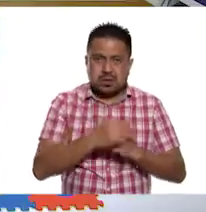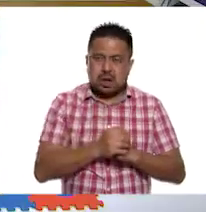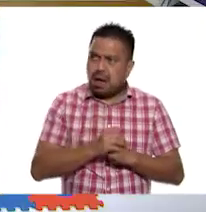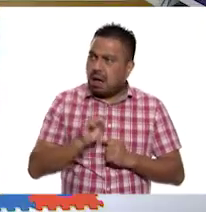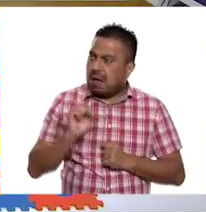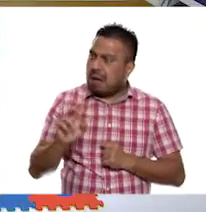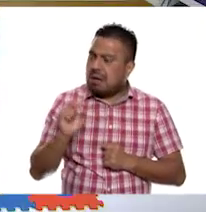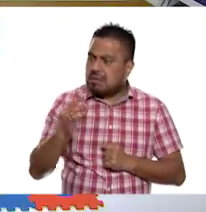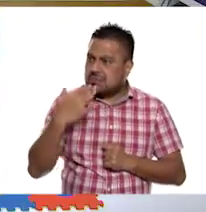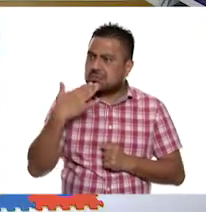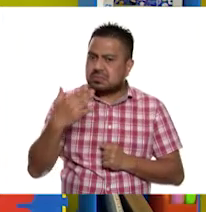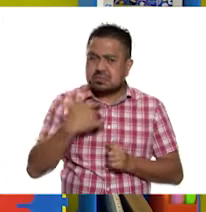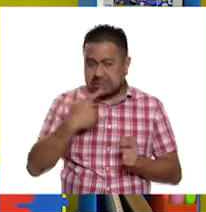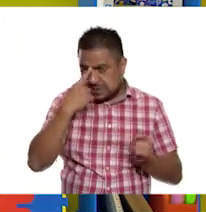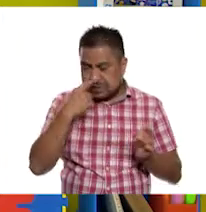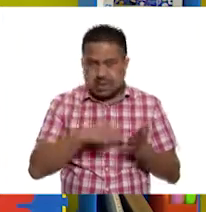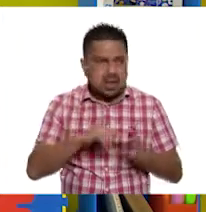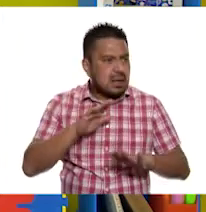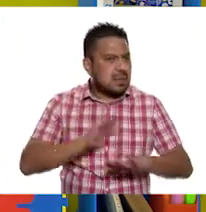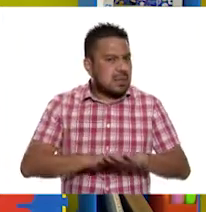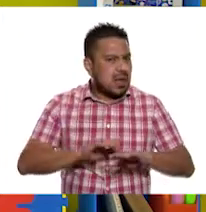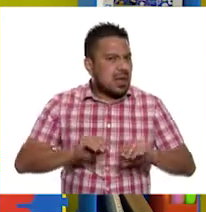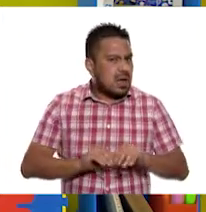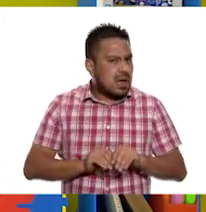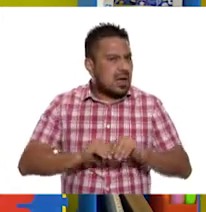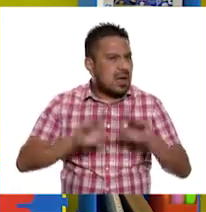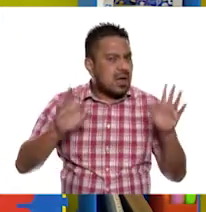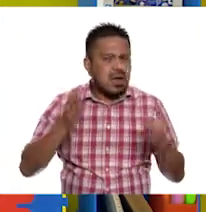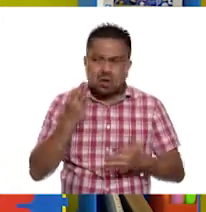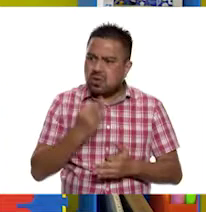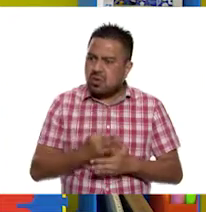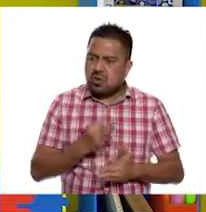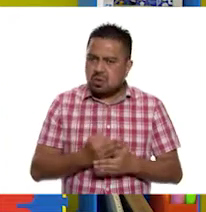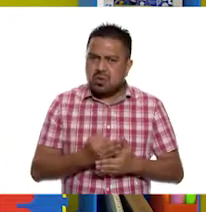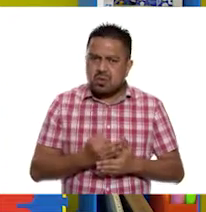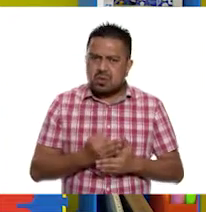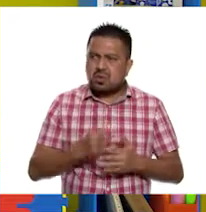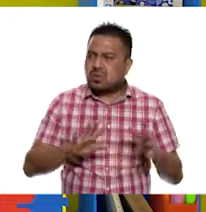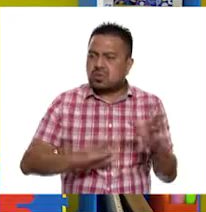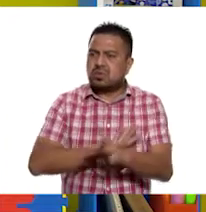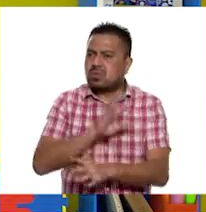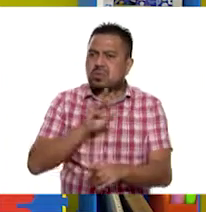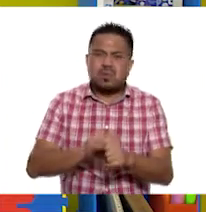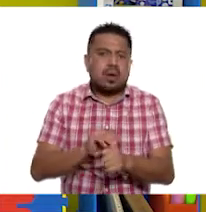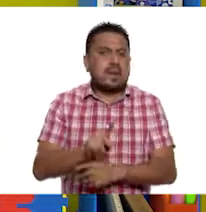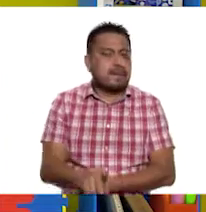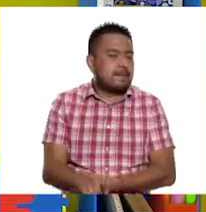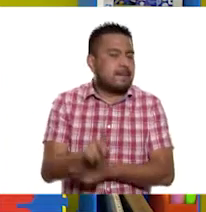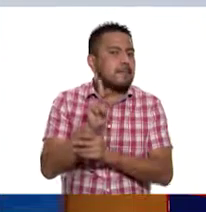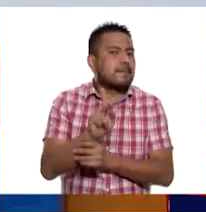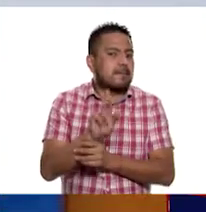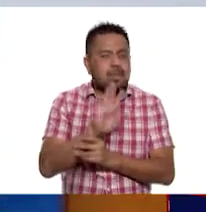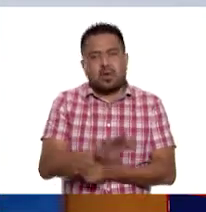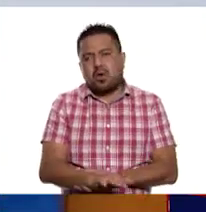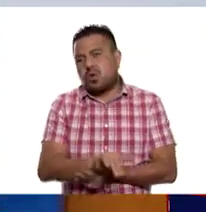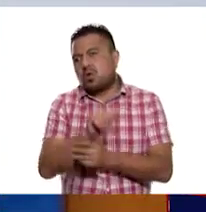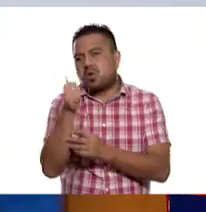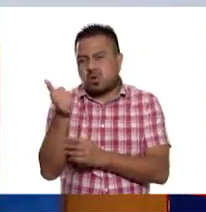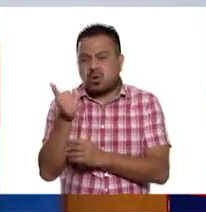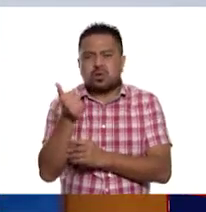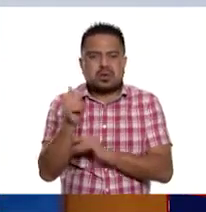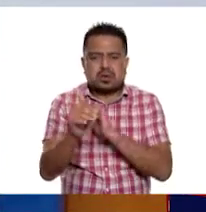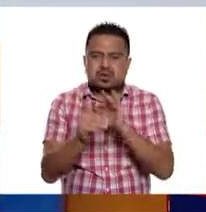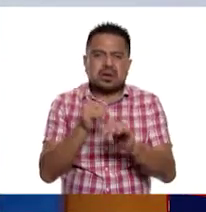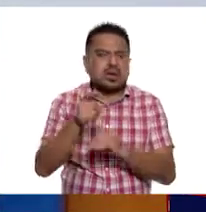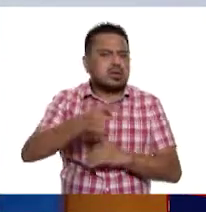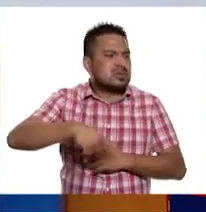Perfecto, muy bien. Yo creo que nos ha quedado hasta el momento, maestra Gaby, muy claro todo. Pero vamos a ver otra participación